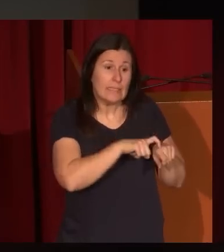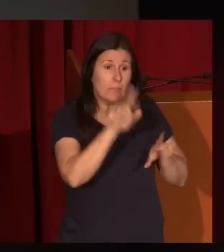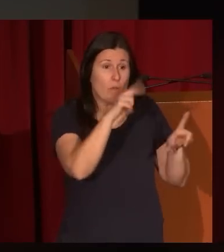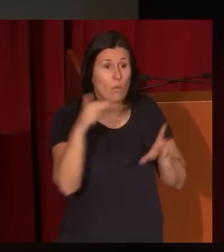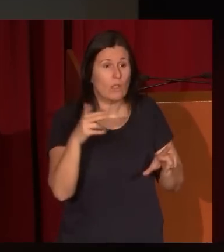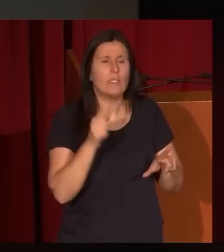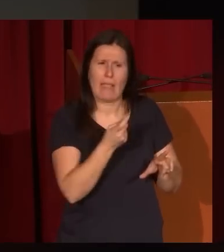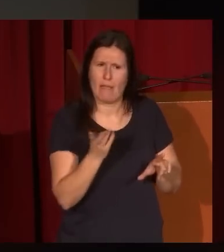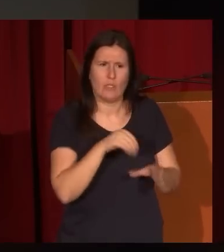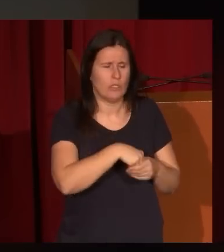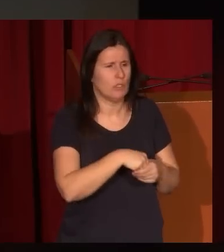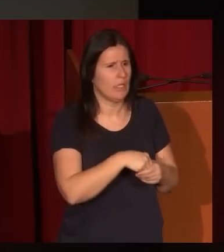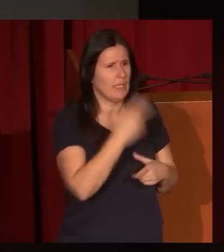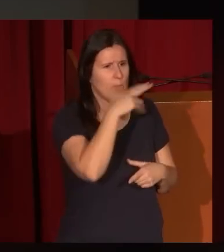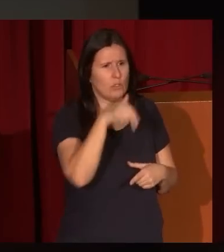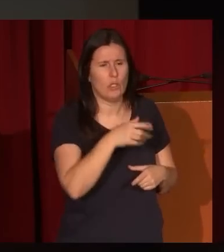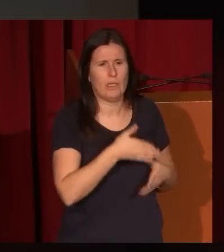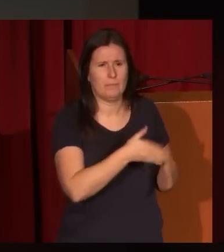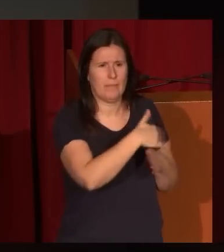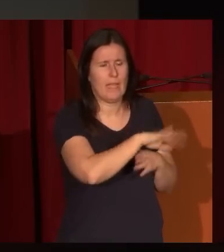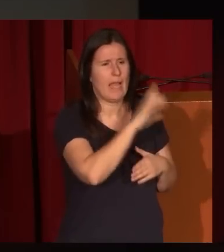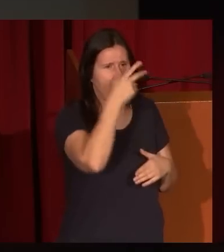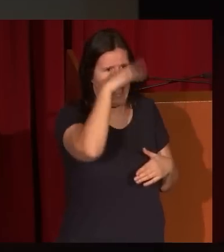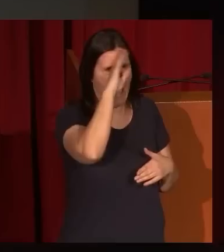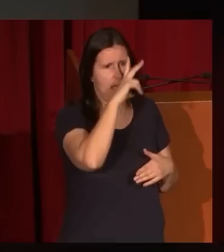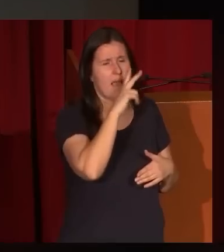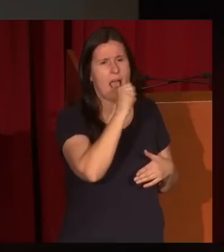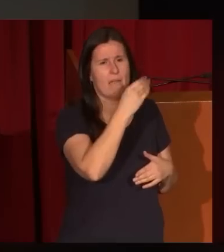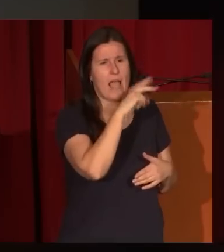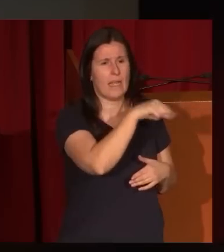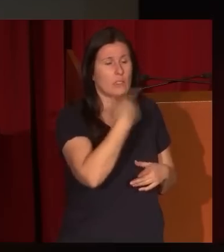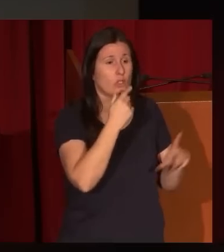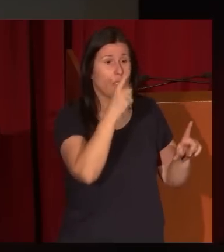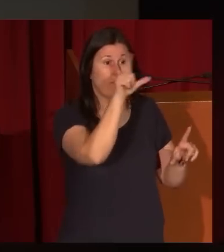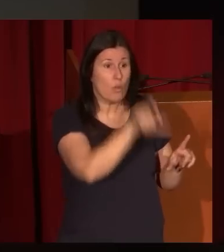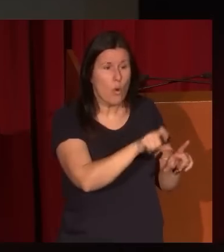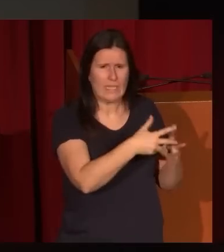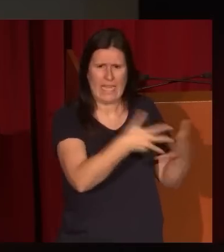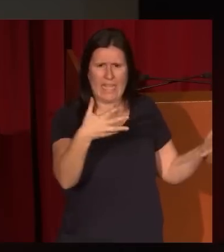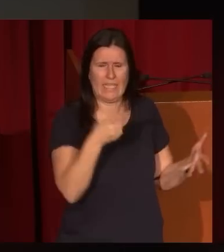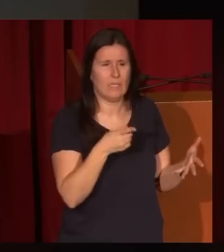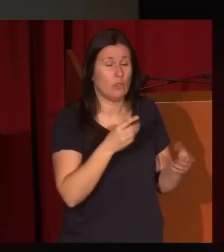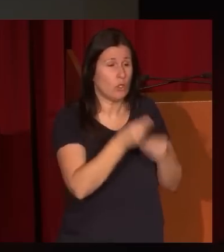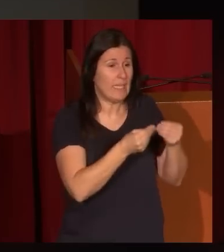tienen varios en el Museo de La Habana. Fíjense, son figuras muy grandes y en las figuras grandes Lucas se maneja mal, se maneja